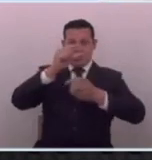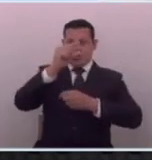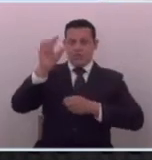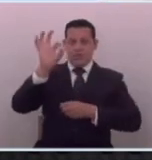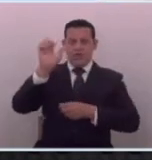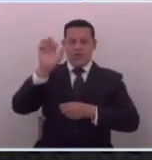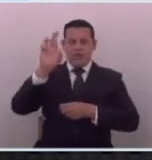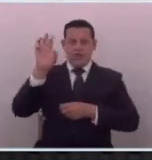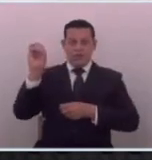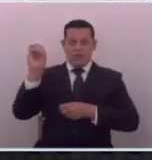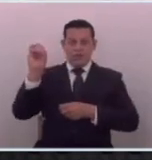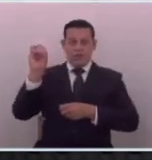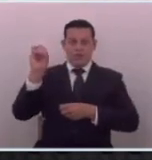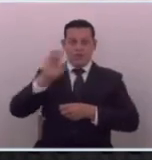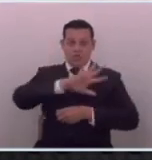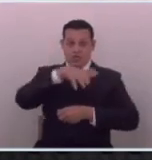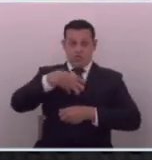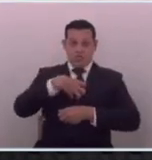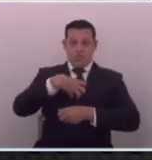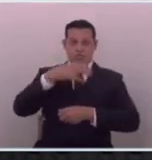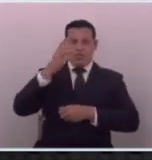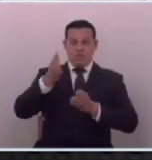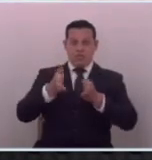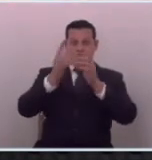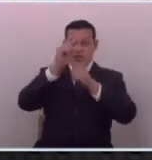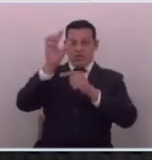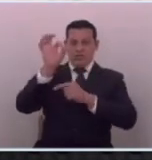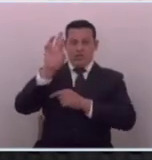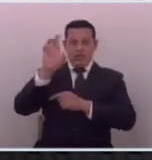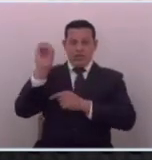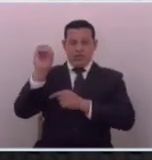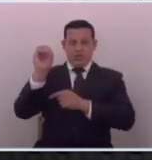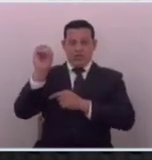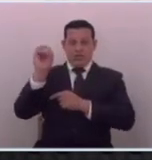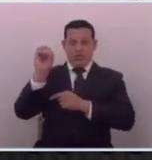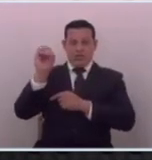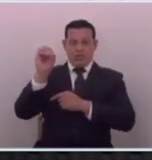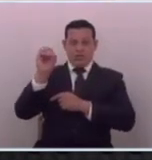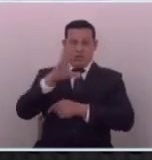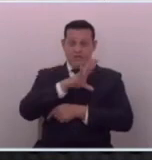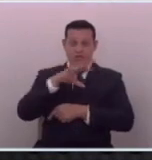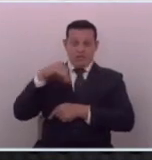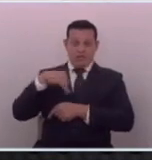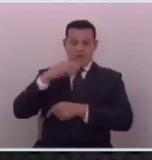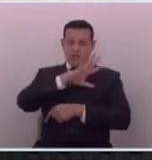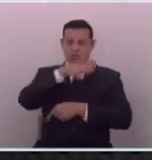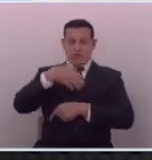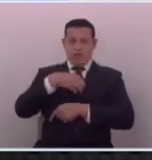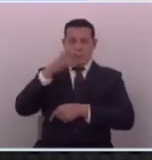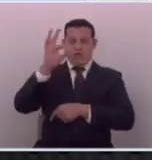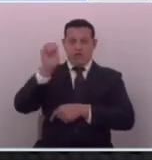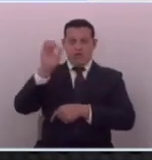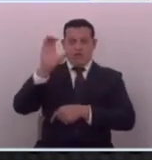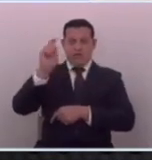¿por qué? por cierto los dueños del Faro son parientes de los dueños de facto